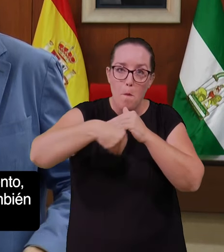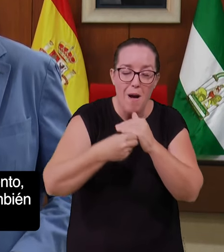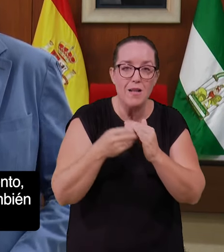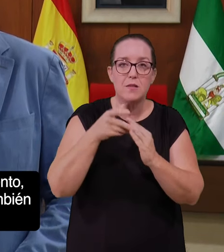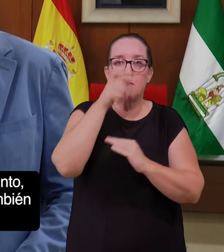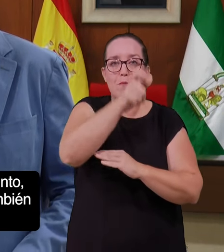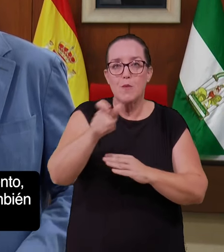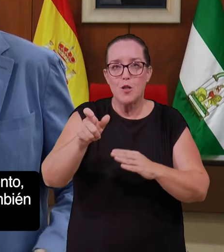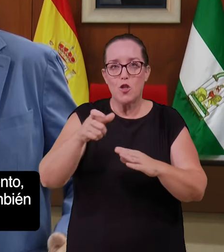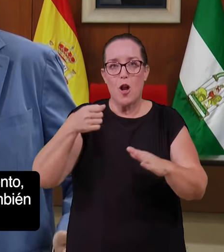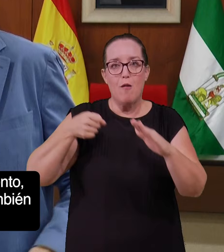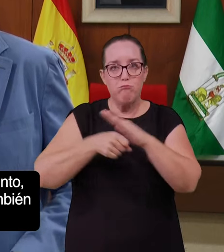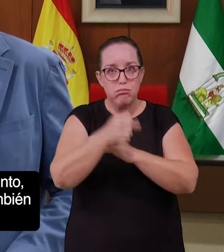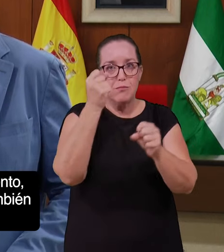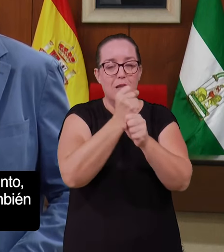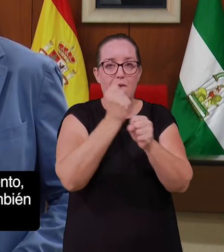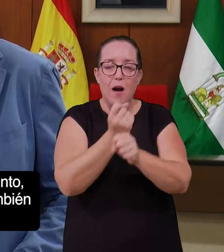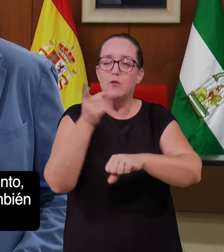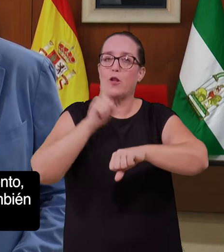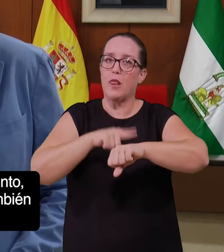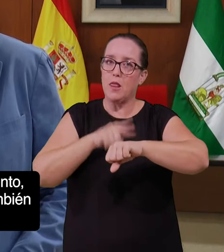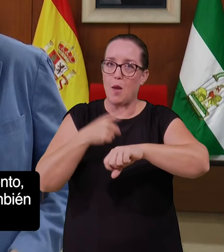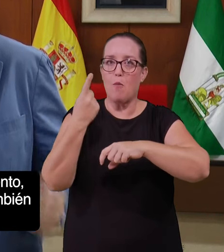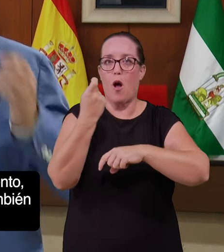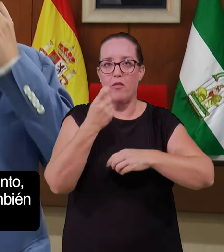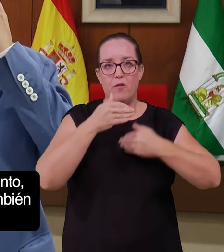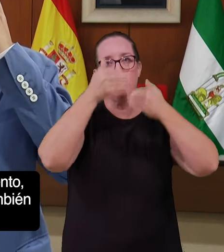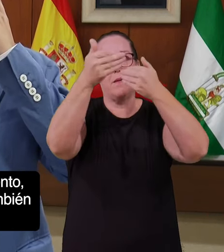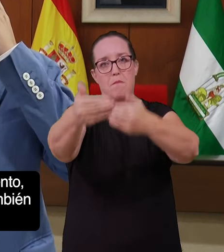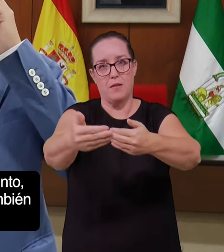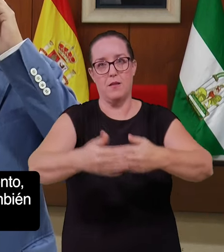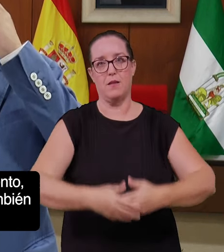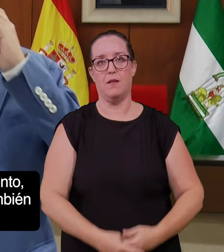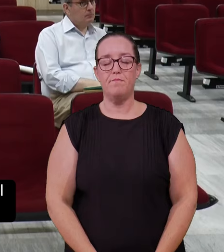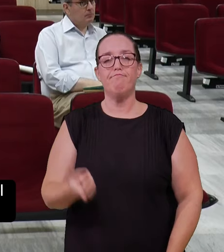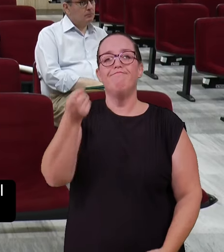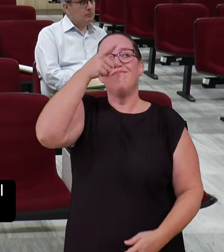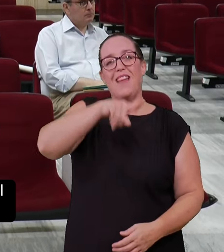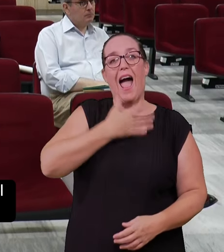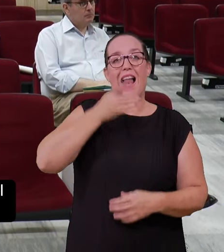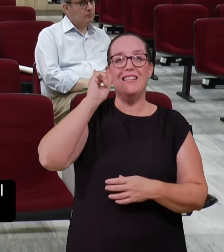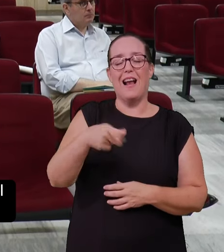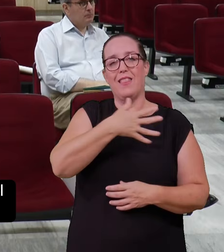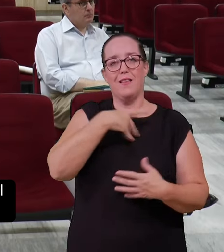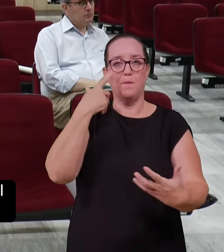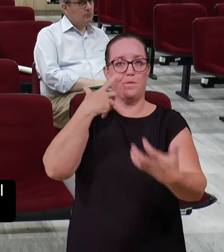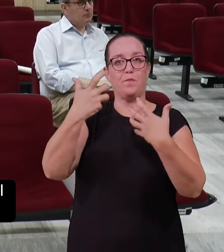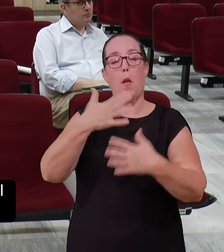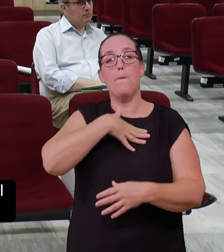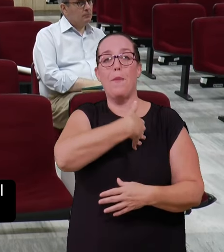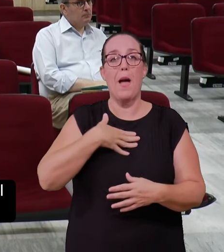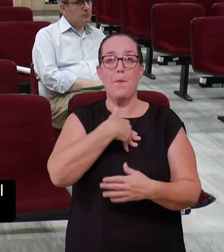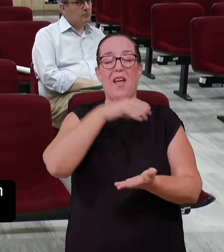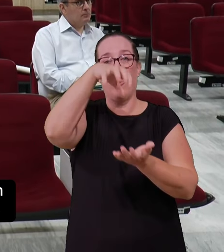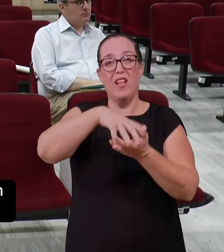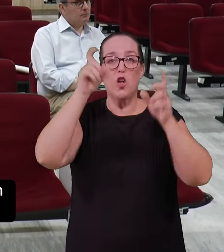en mantenimiento, y ahora requiere ya no solo un mantenimiento, sino una renovación, va a requerir por nuestra parte también tiempo. Además, el alcalde ha querido destacar que